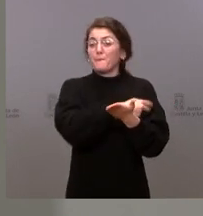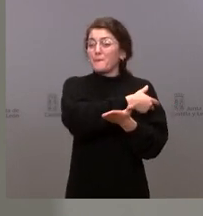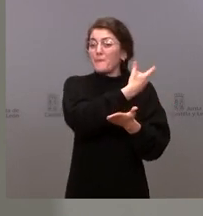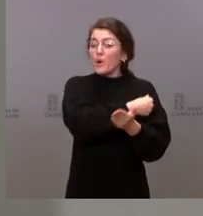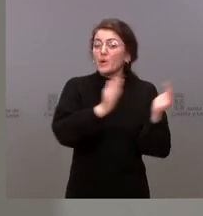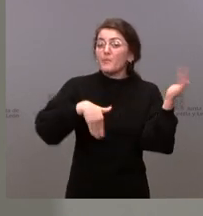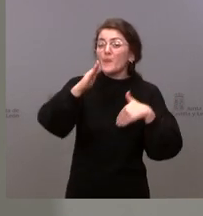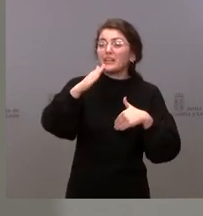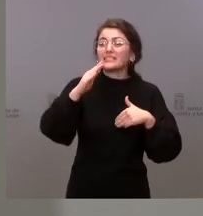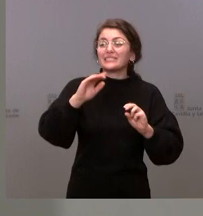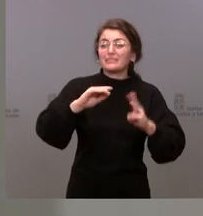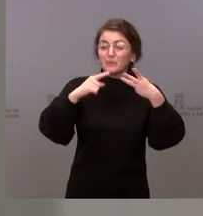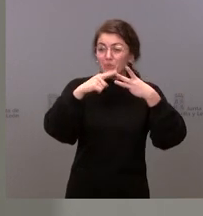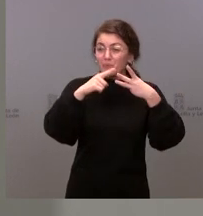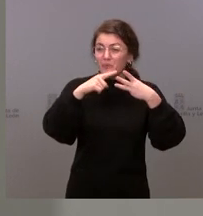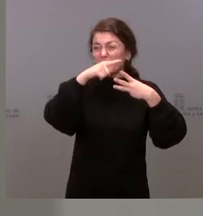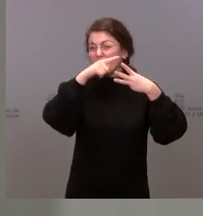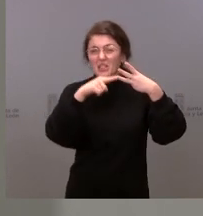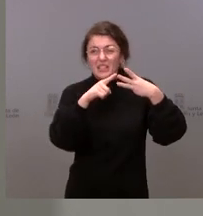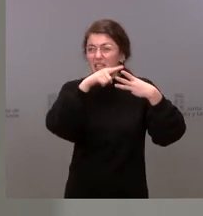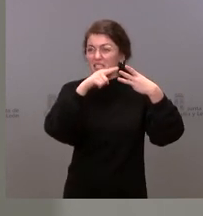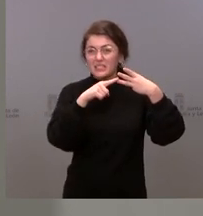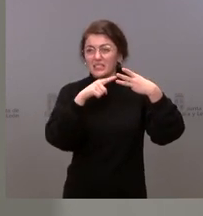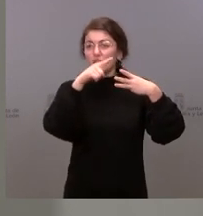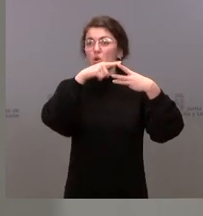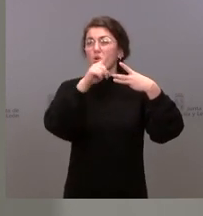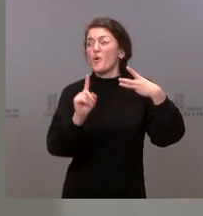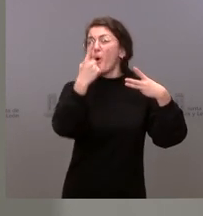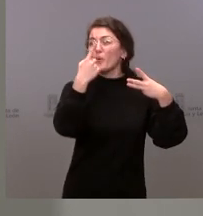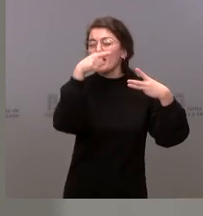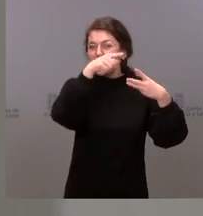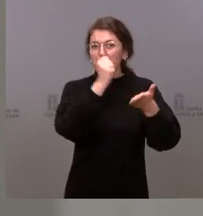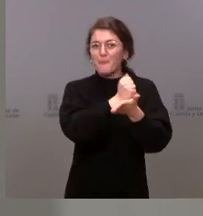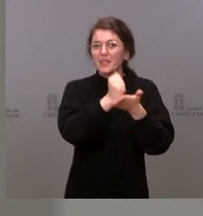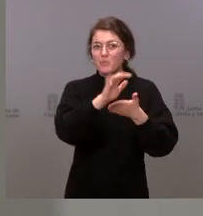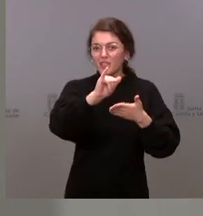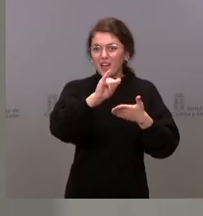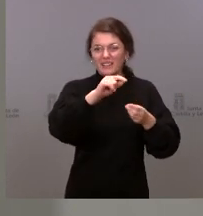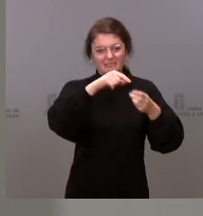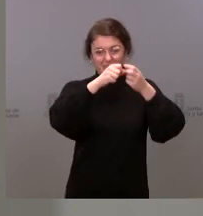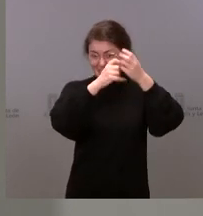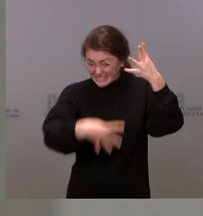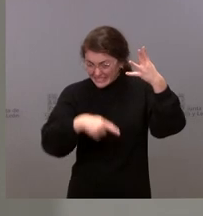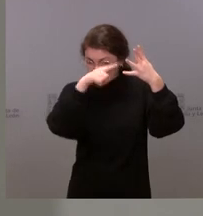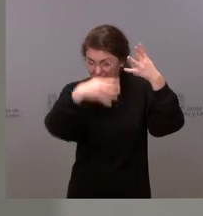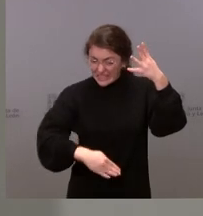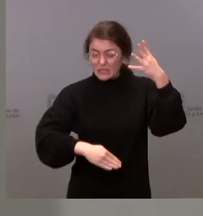de nosotros, no sé si son dos o tres mayores tasas de vacunación, y solo una tiene pasaporte. Las demás que tienen pasaporte están por debajo. Por tanto, si el objeto